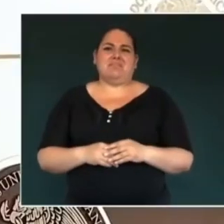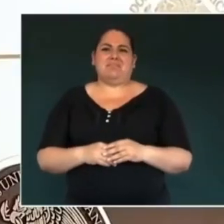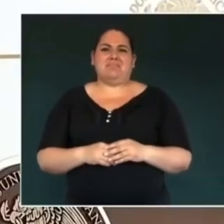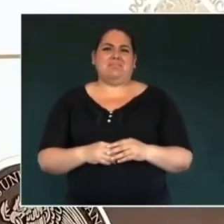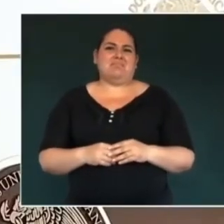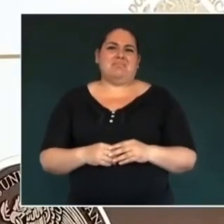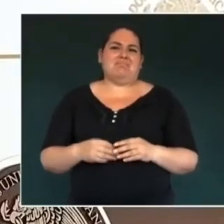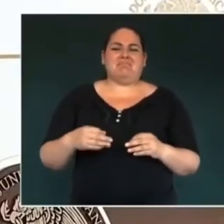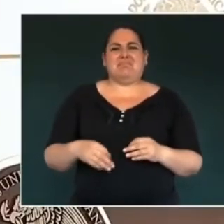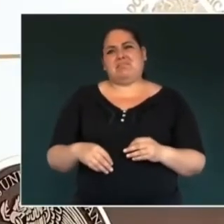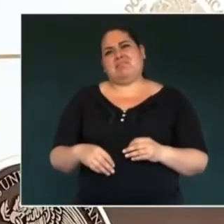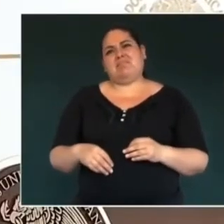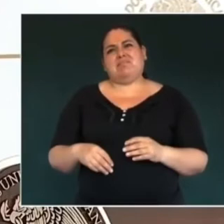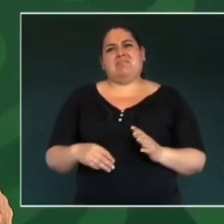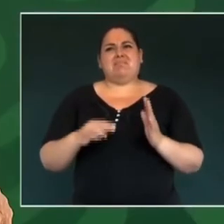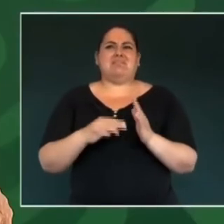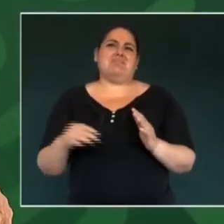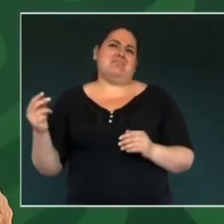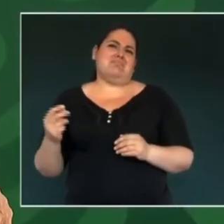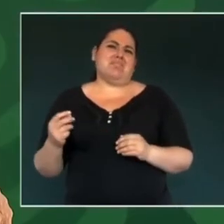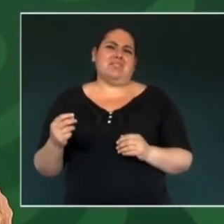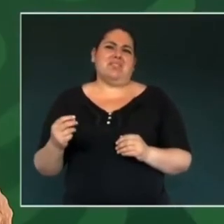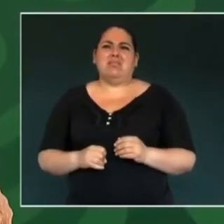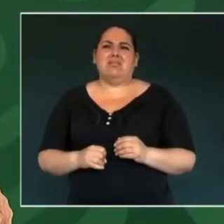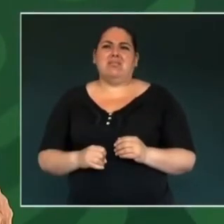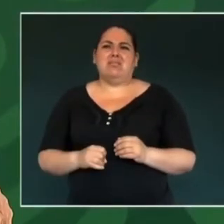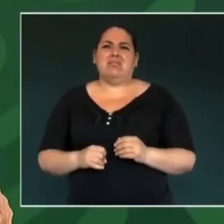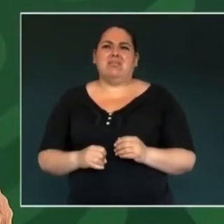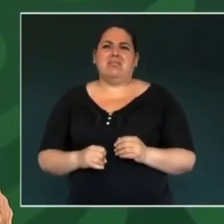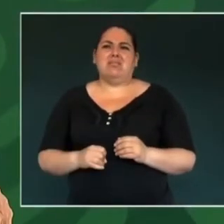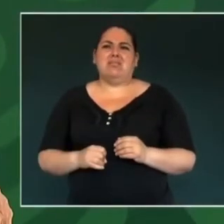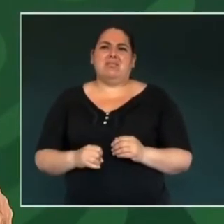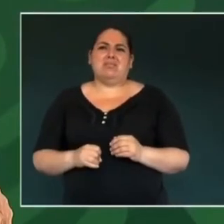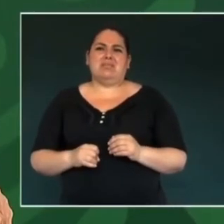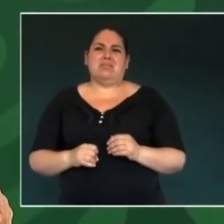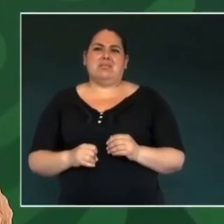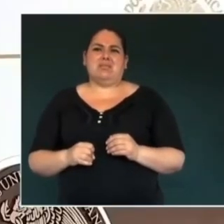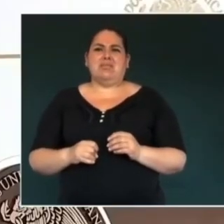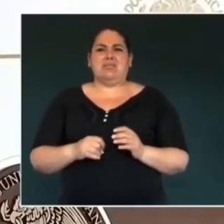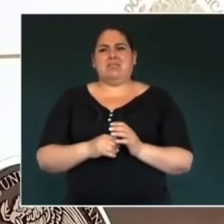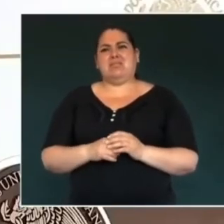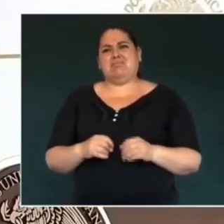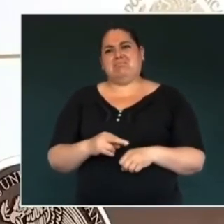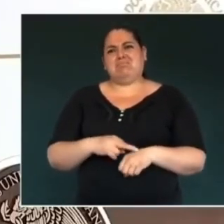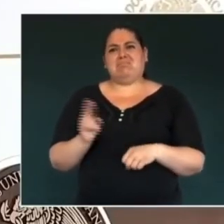mil. En junio 82 mil.